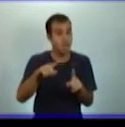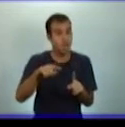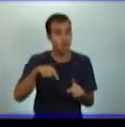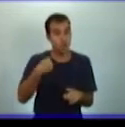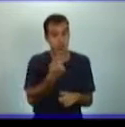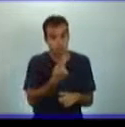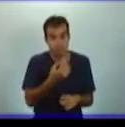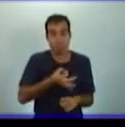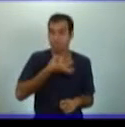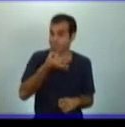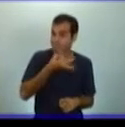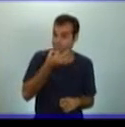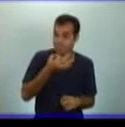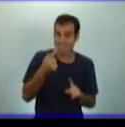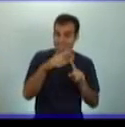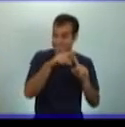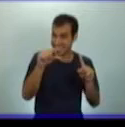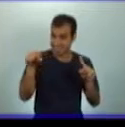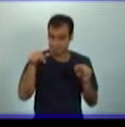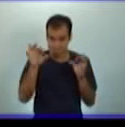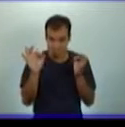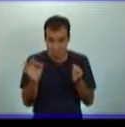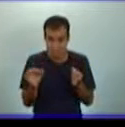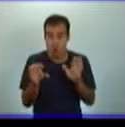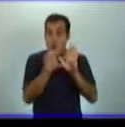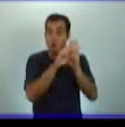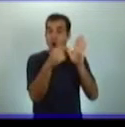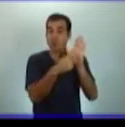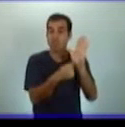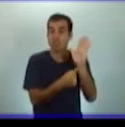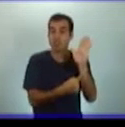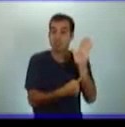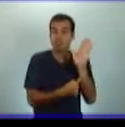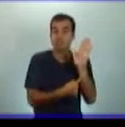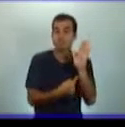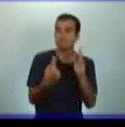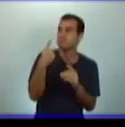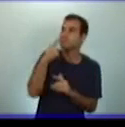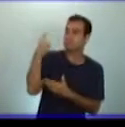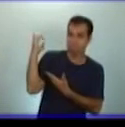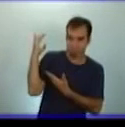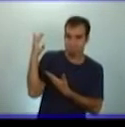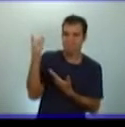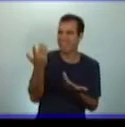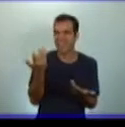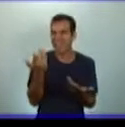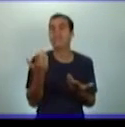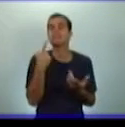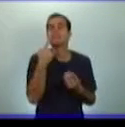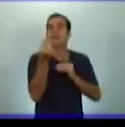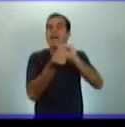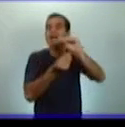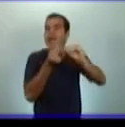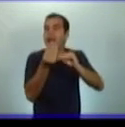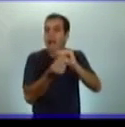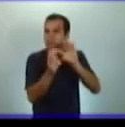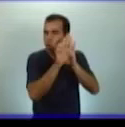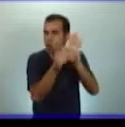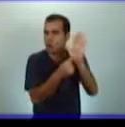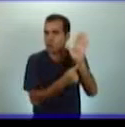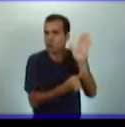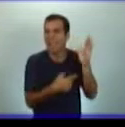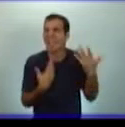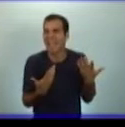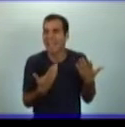este tema en la constitución, nos vamos a dar cuenta que hay un cambio y que se dice